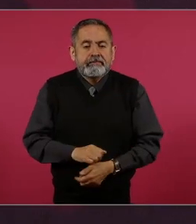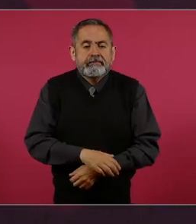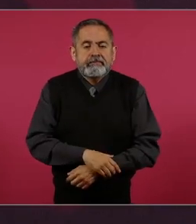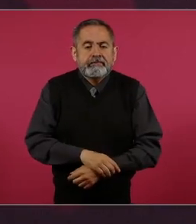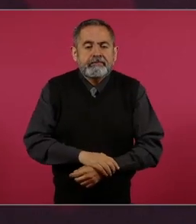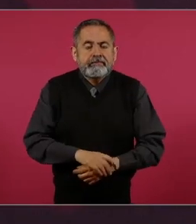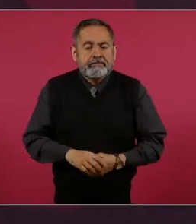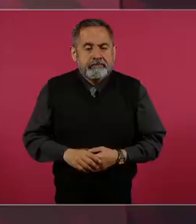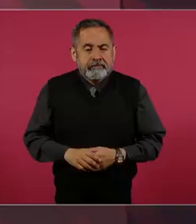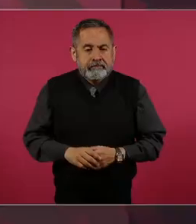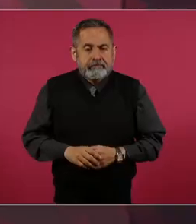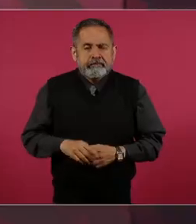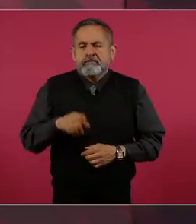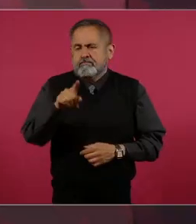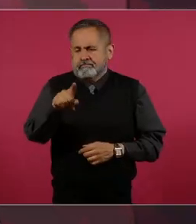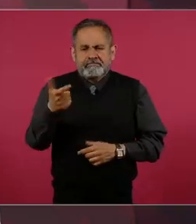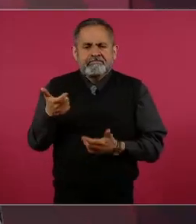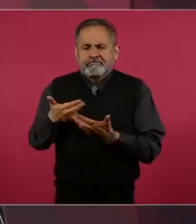sí alcanza